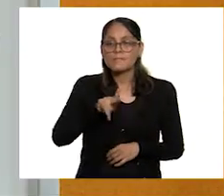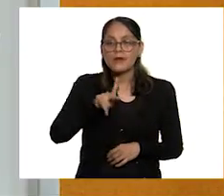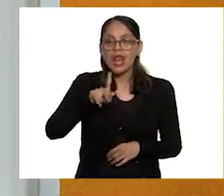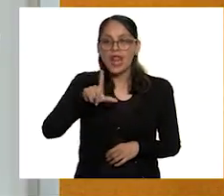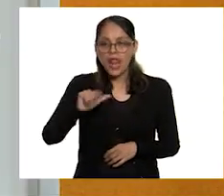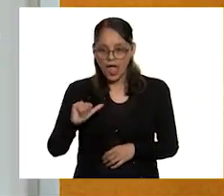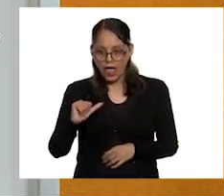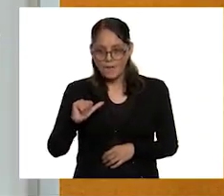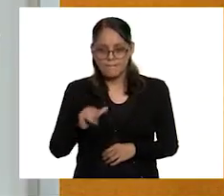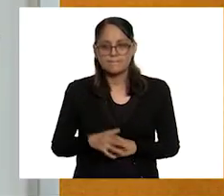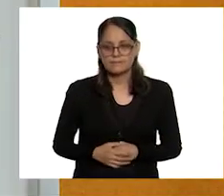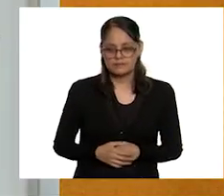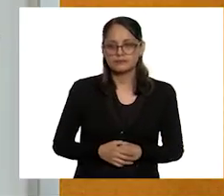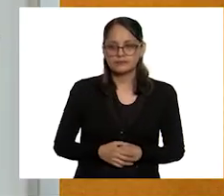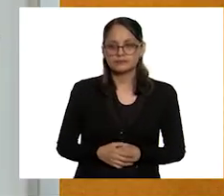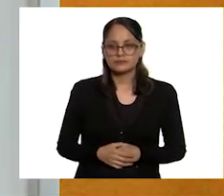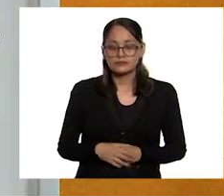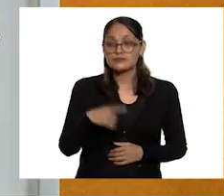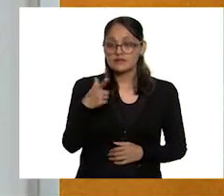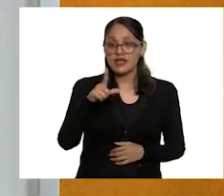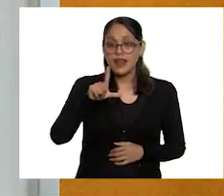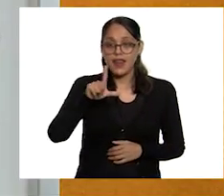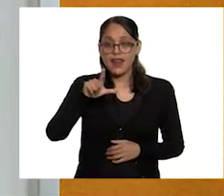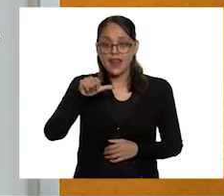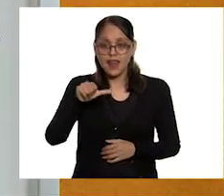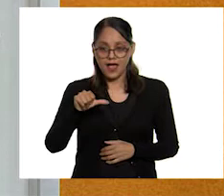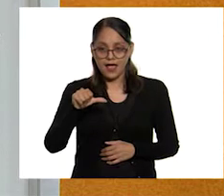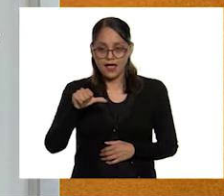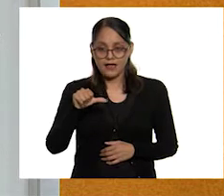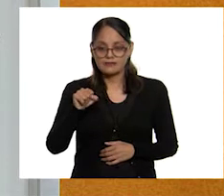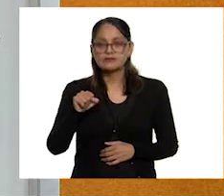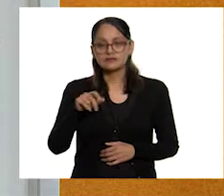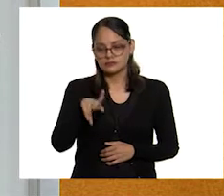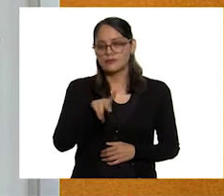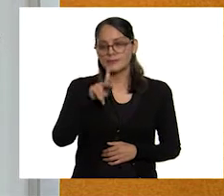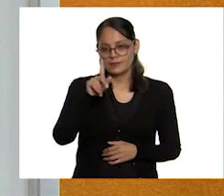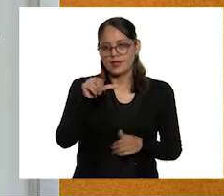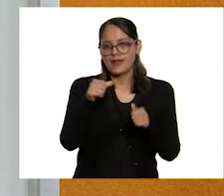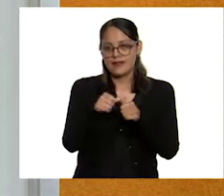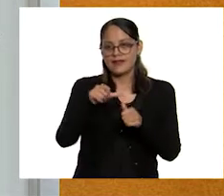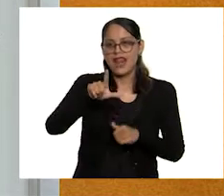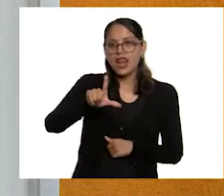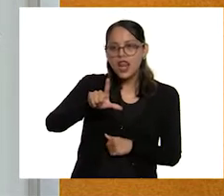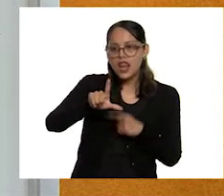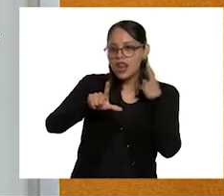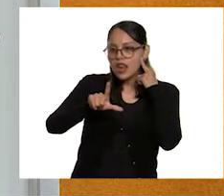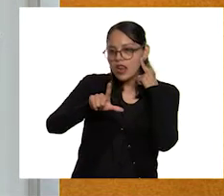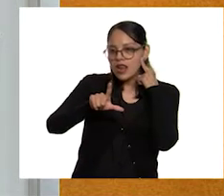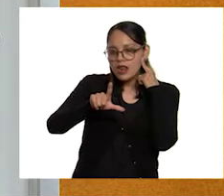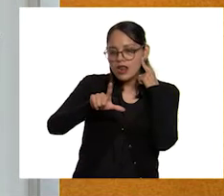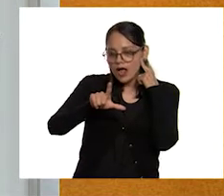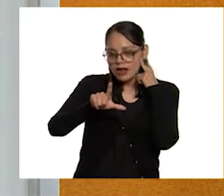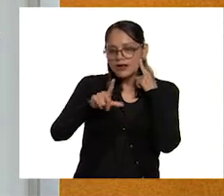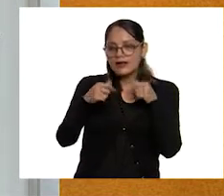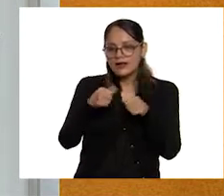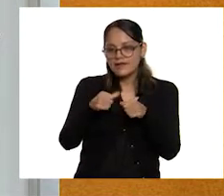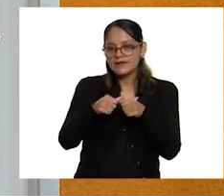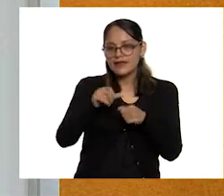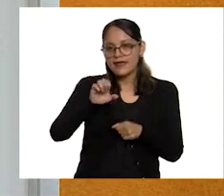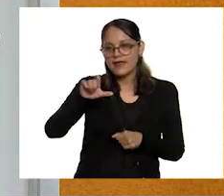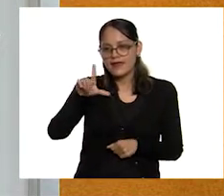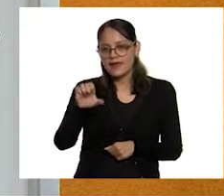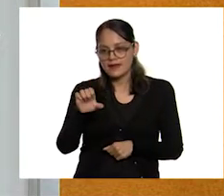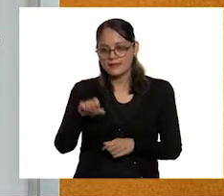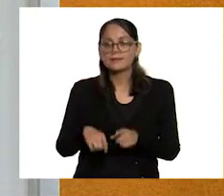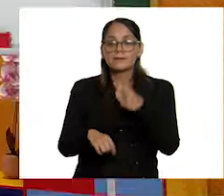pla. Así es. Es L y se llama L. L. Exacto. Plantas. Es una sílaba compuesta o una